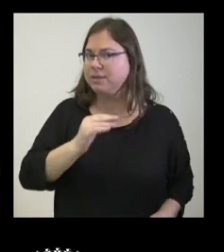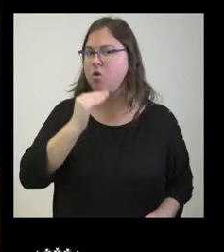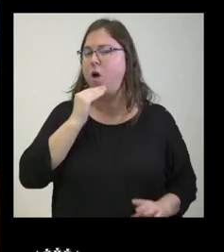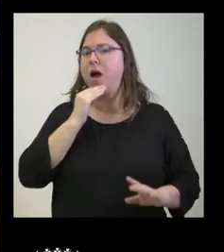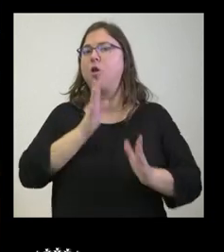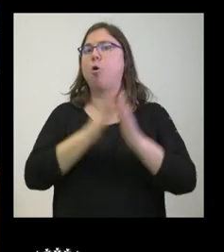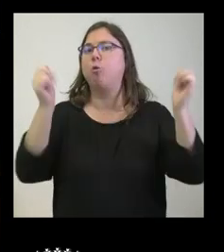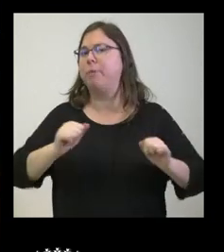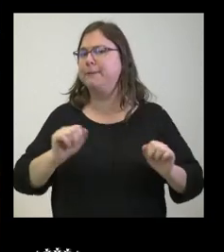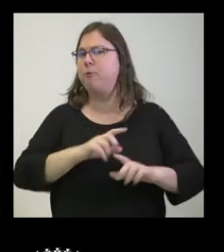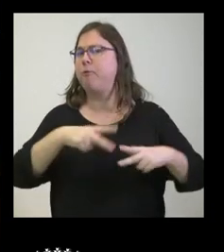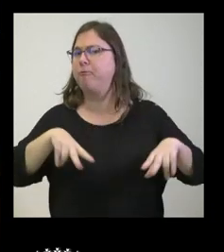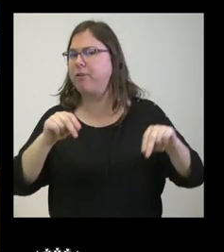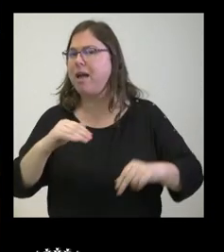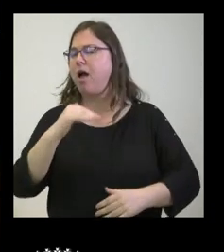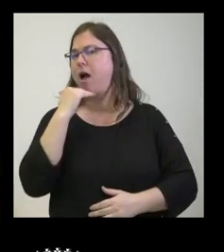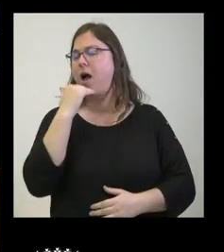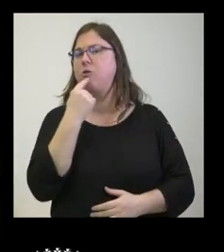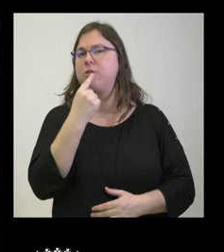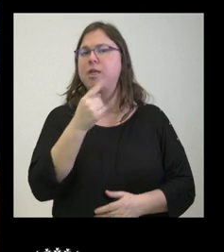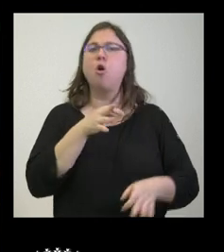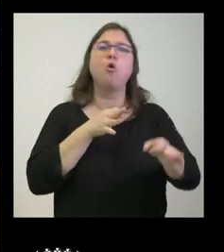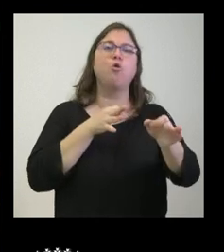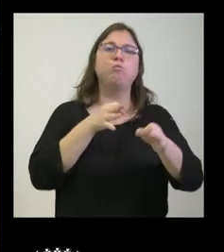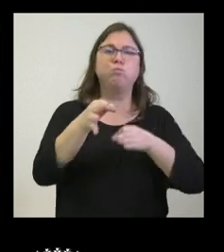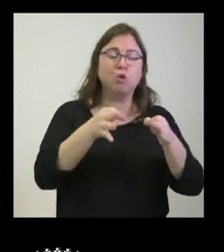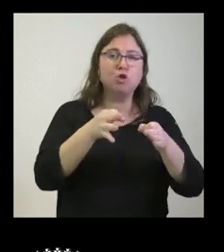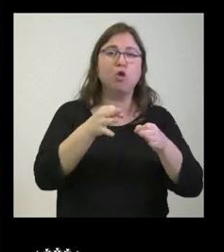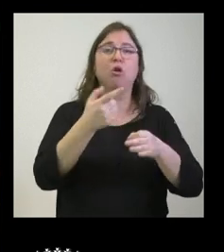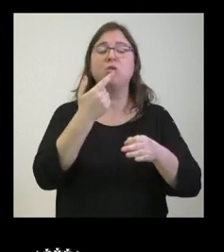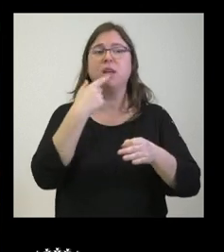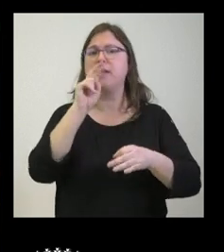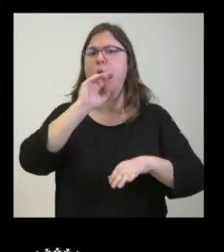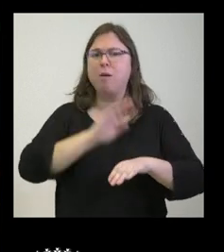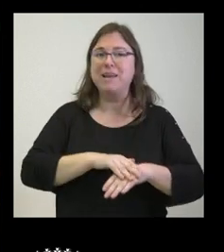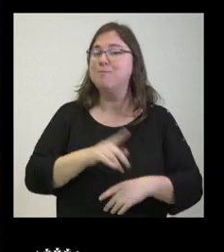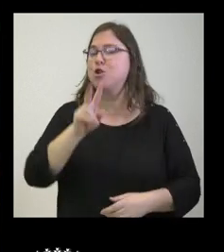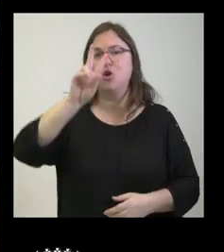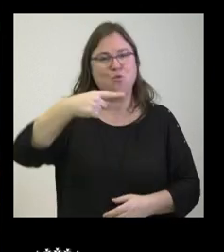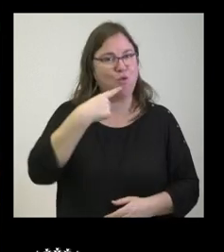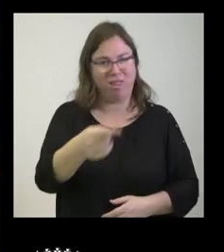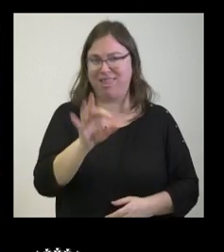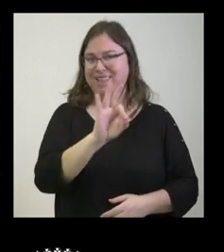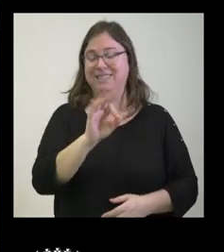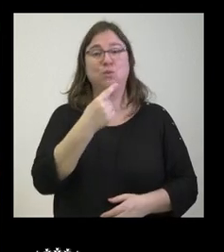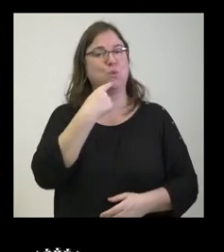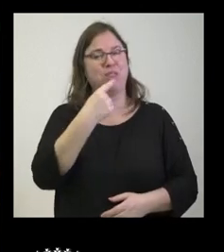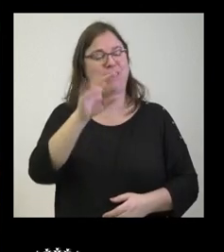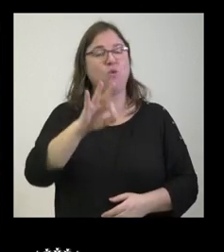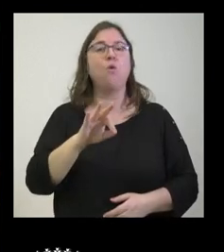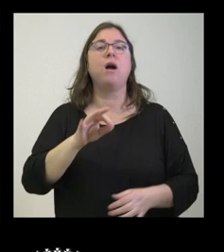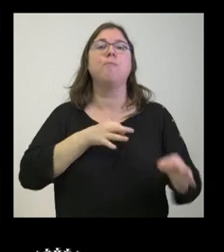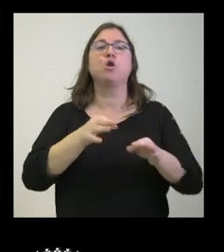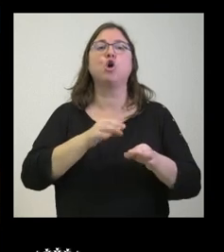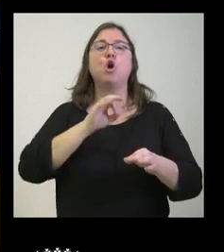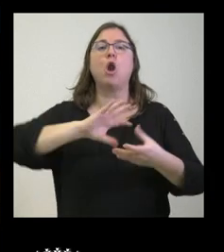dicen directamente que el protocolo antiaborto no se va a aplicar porque no lo están diciendo ustedes directamente y